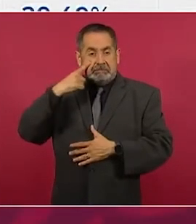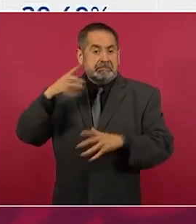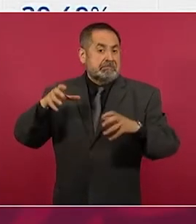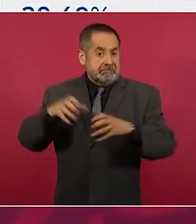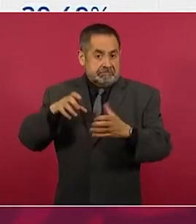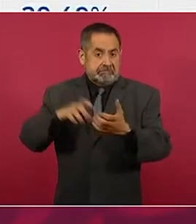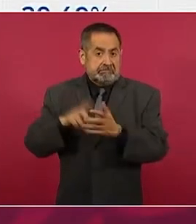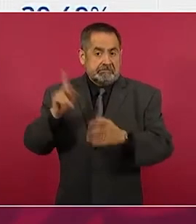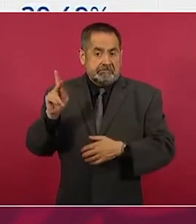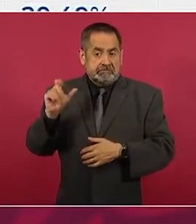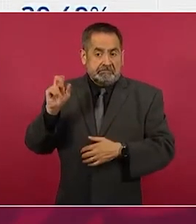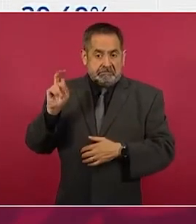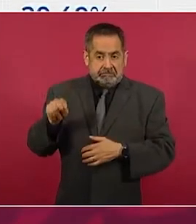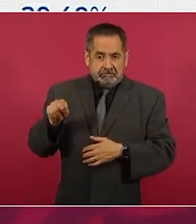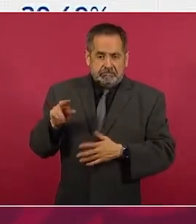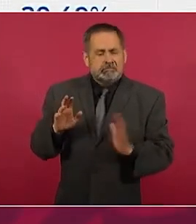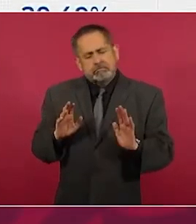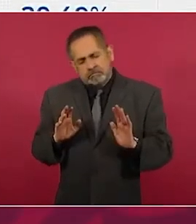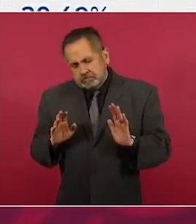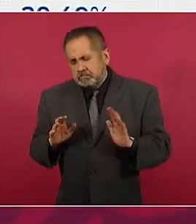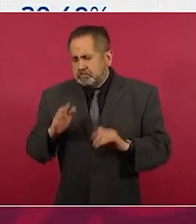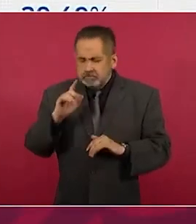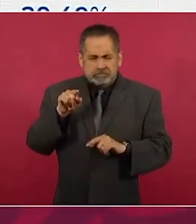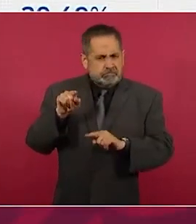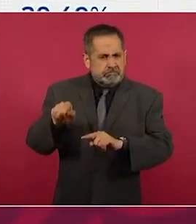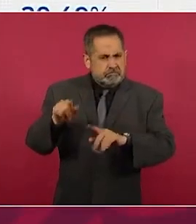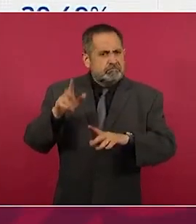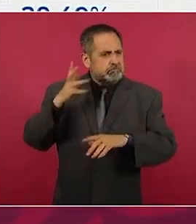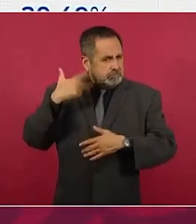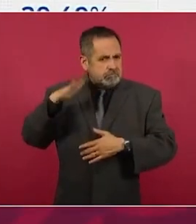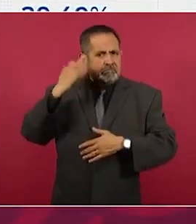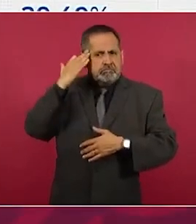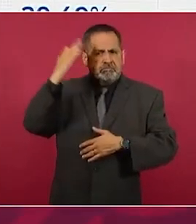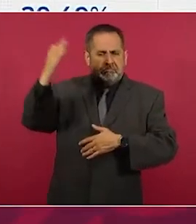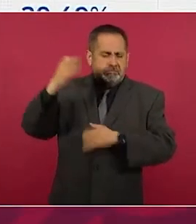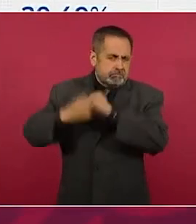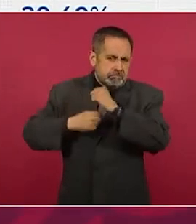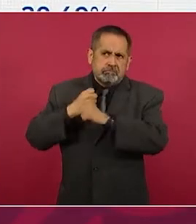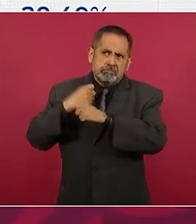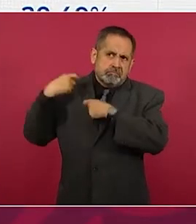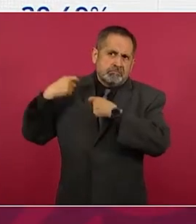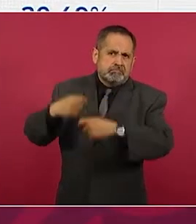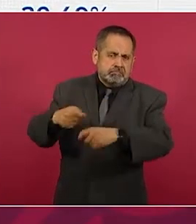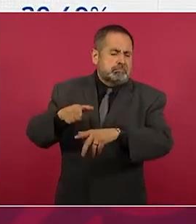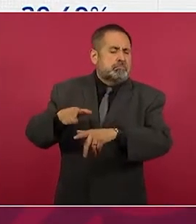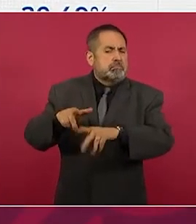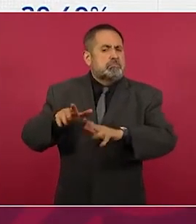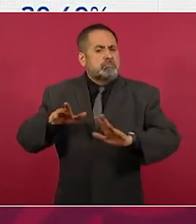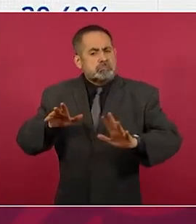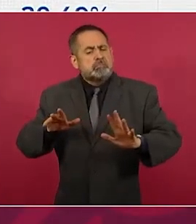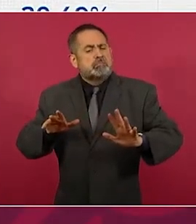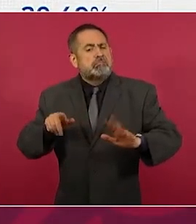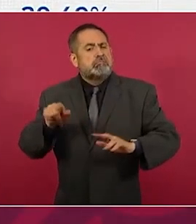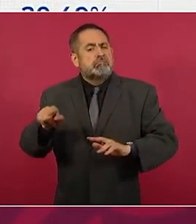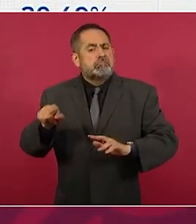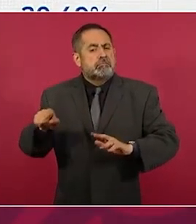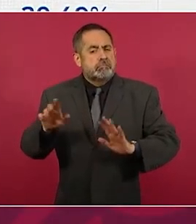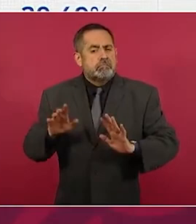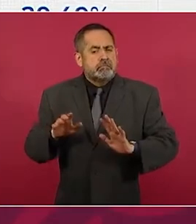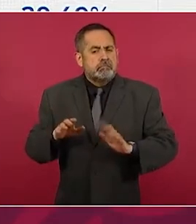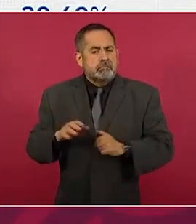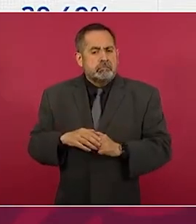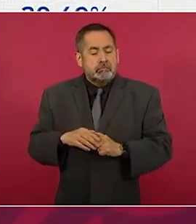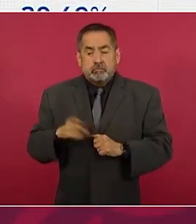También por cuestiones históricas, ahí